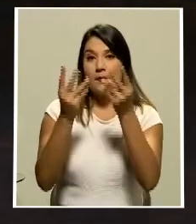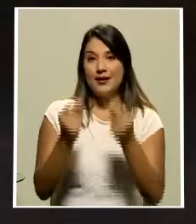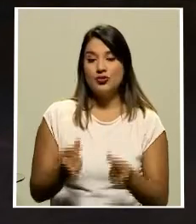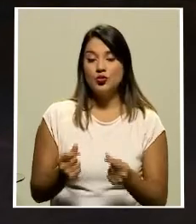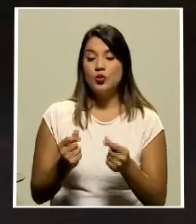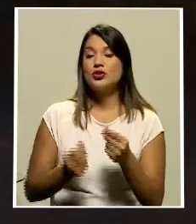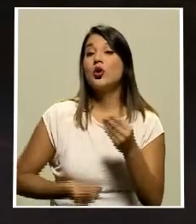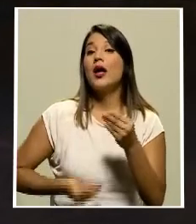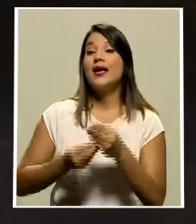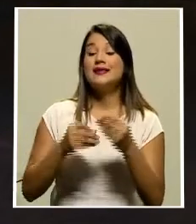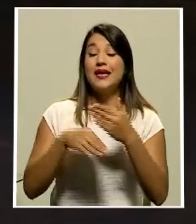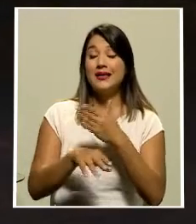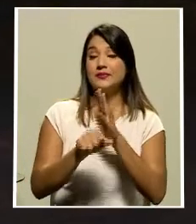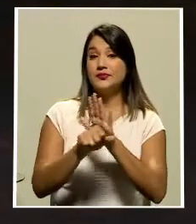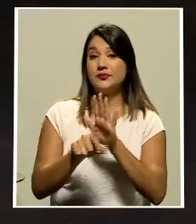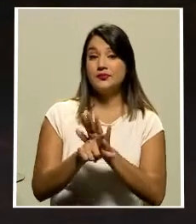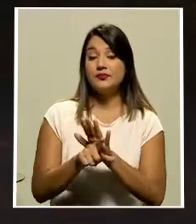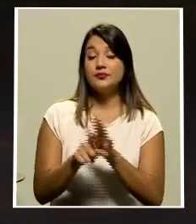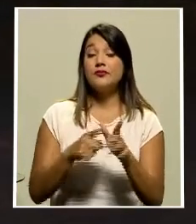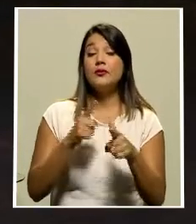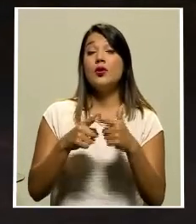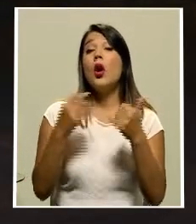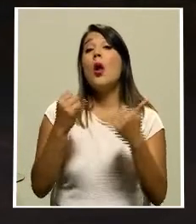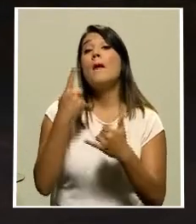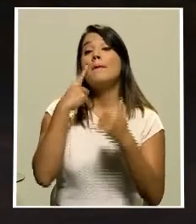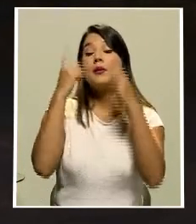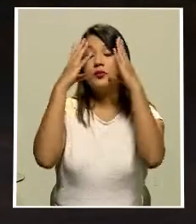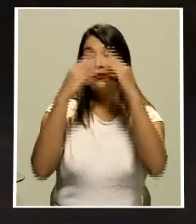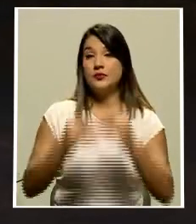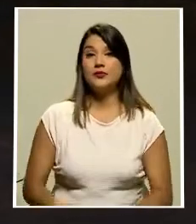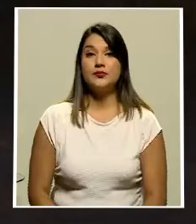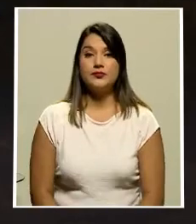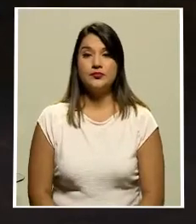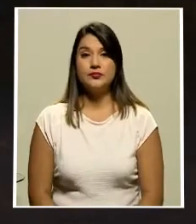extraordinario en la Asamblea Legislativa. Veamos la siguiente información.